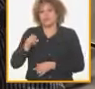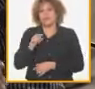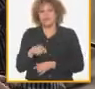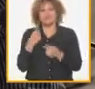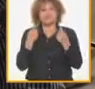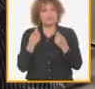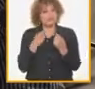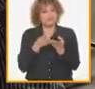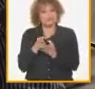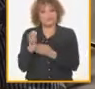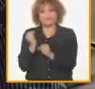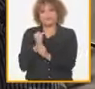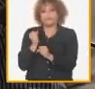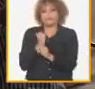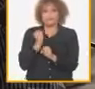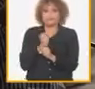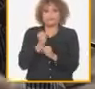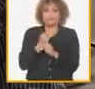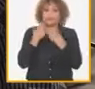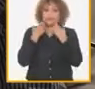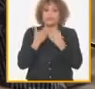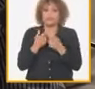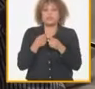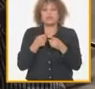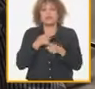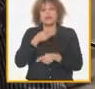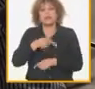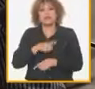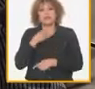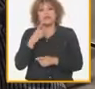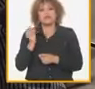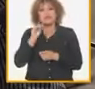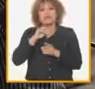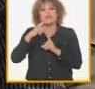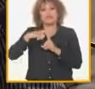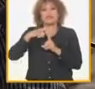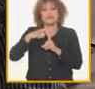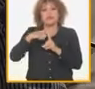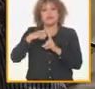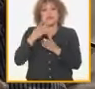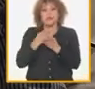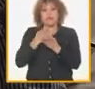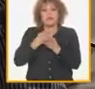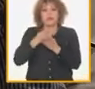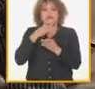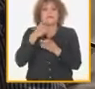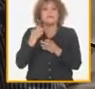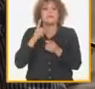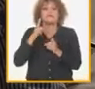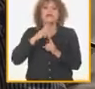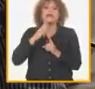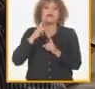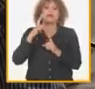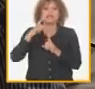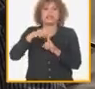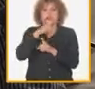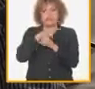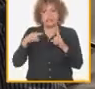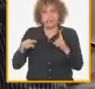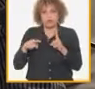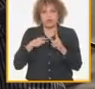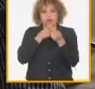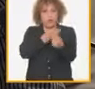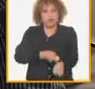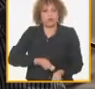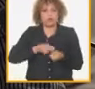falta mucho y dista mucho y lo hemos visto por ejemplo en los politécnicos hemos caminado los politécnicos agrícolas los politécnicos agropecuarios